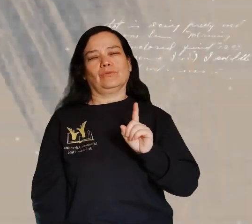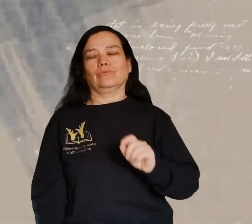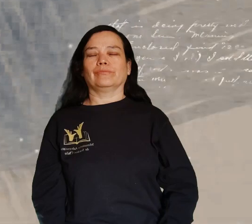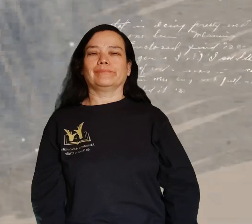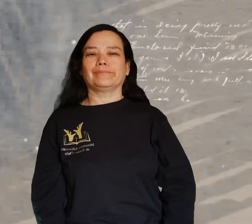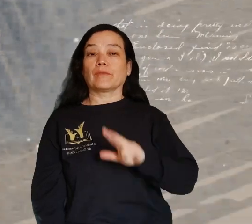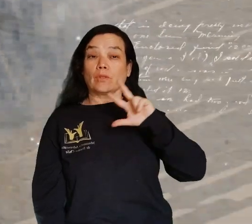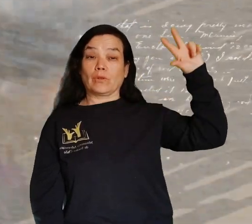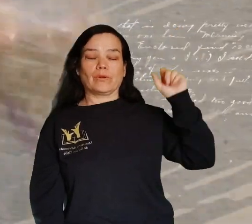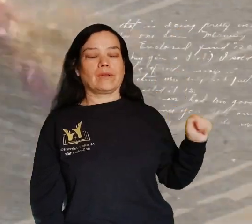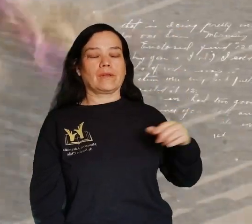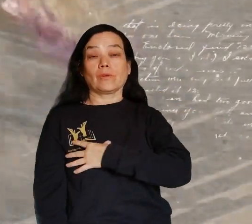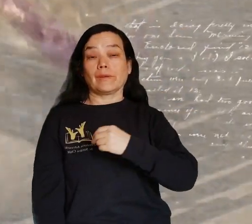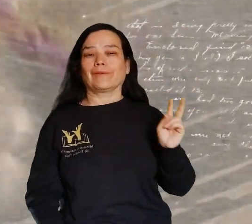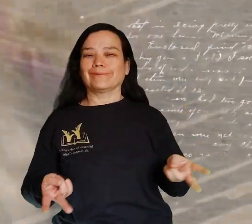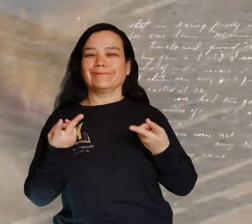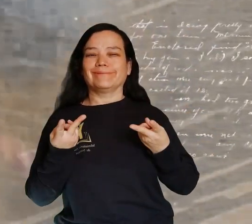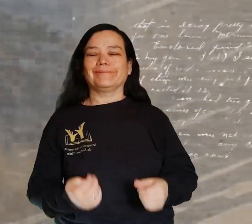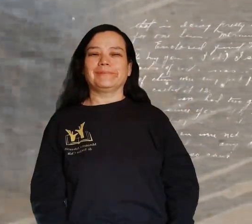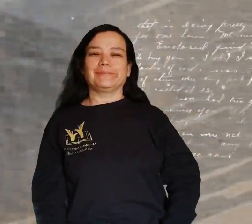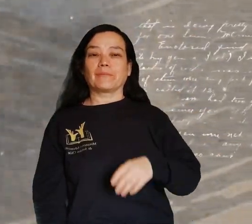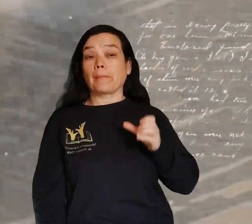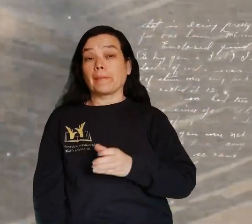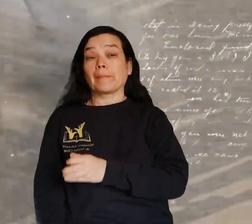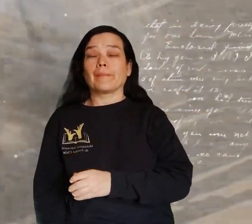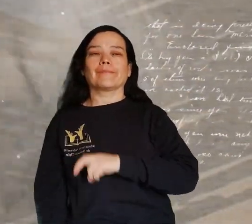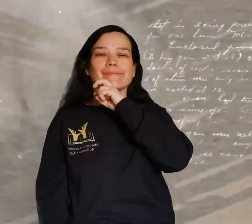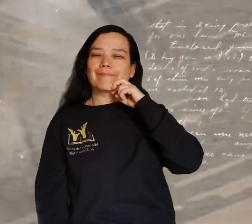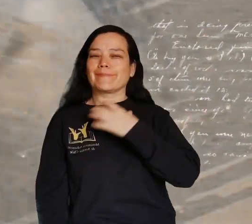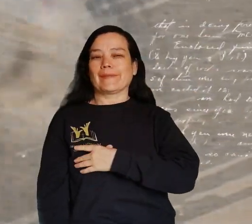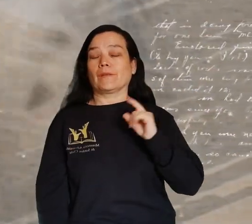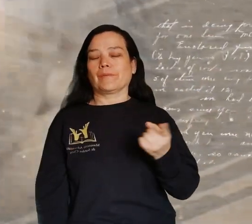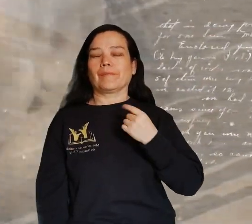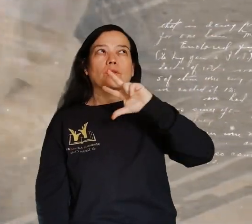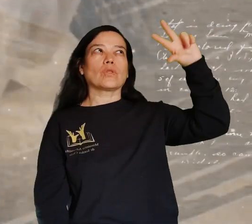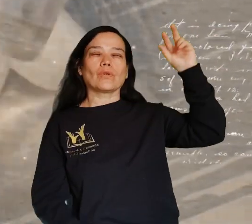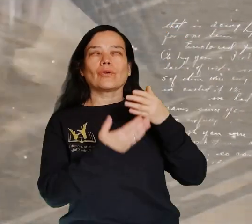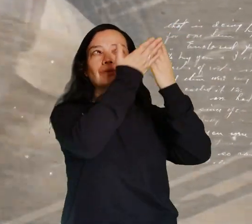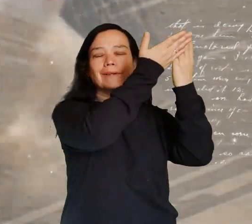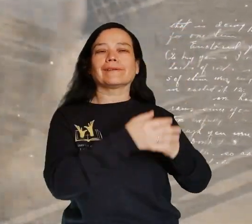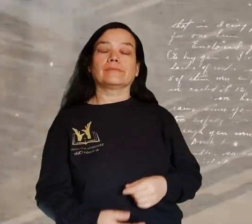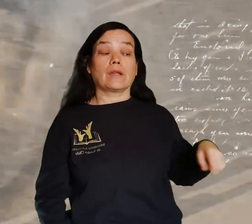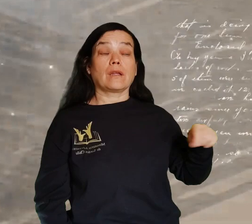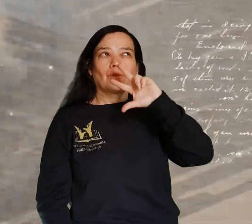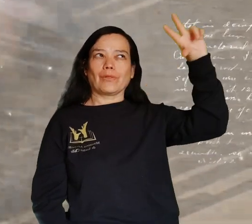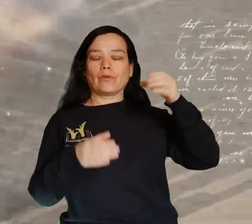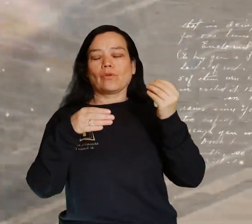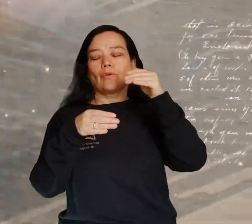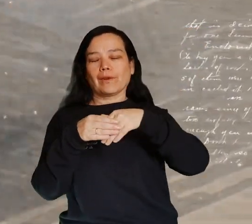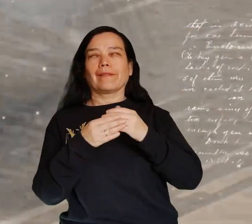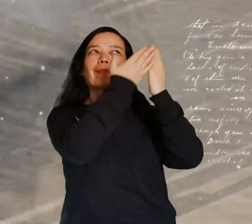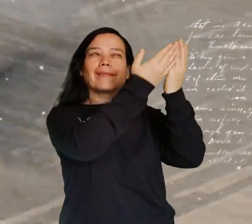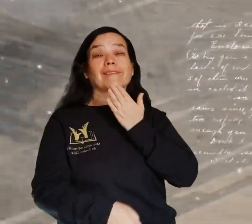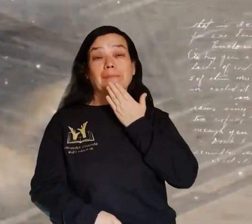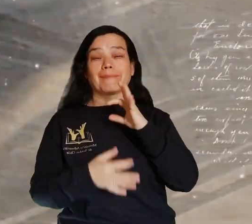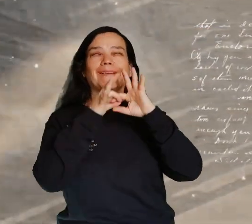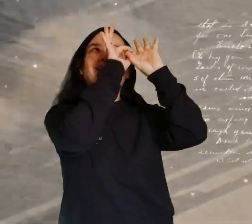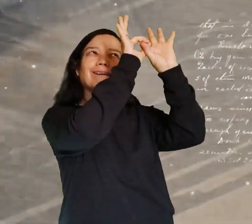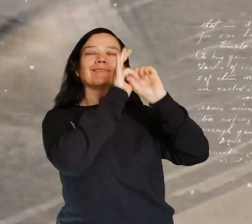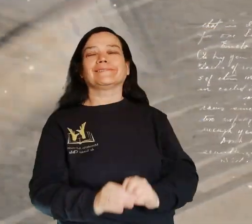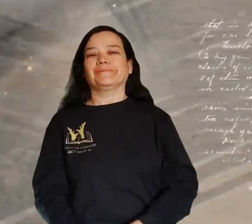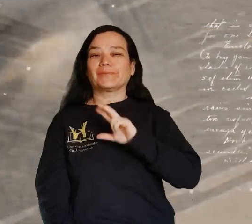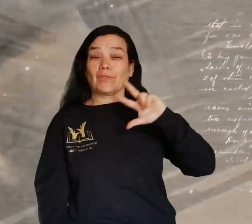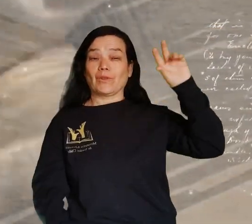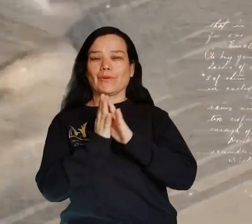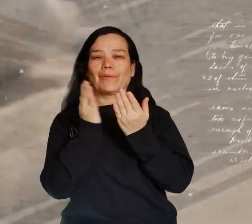Dado que las vidas de los primogénitos de los israelitas se salvaron en Egipto, ellos empezaron a consagrar a sus primogénitos